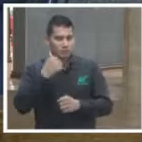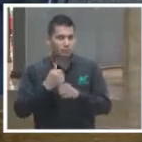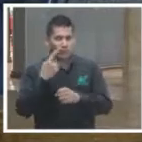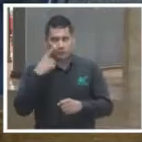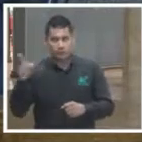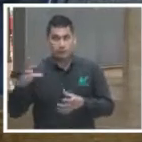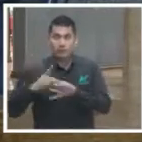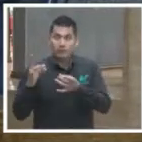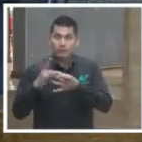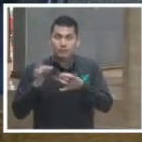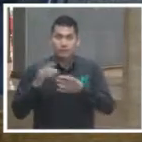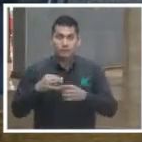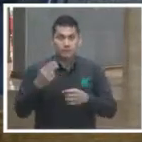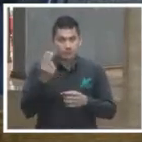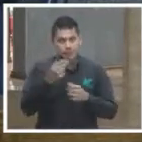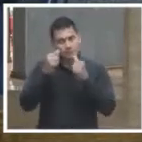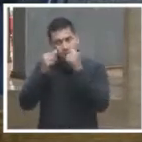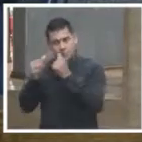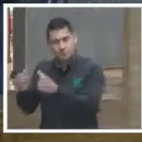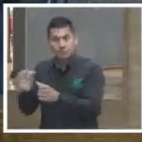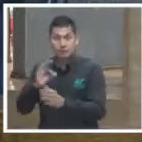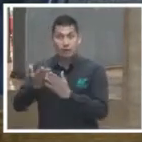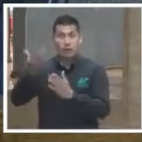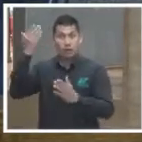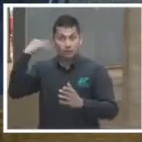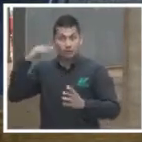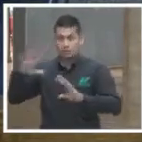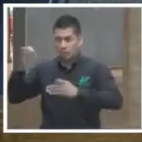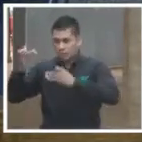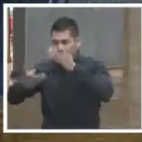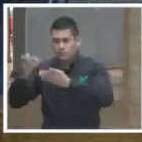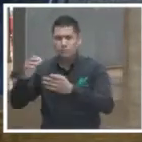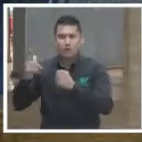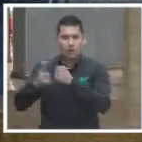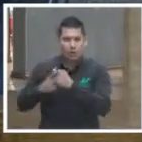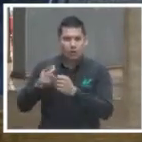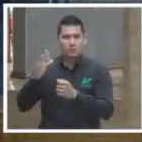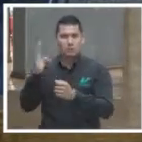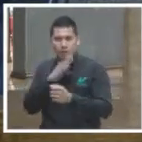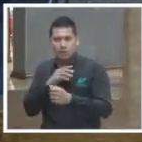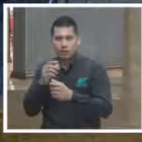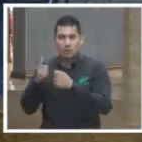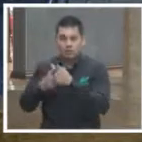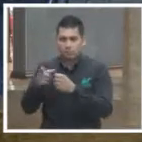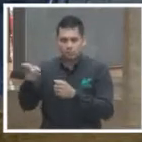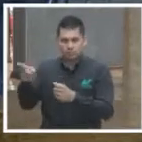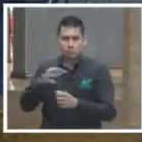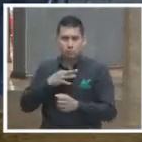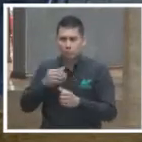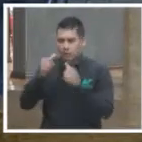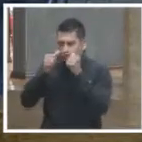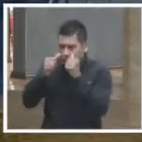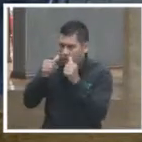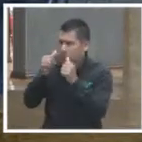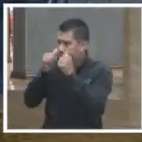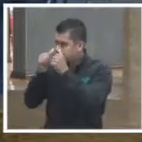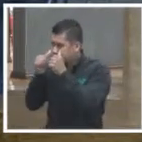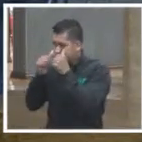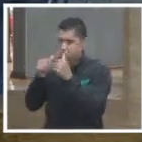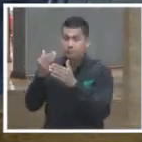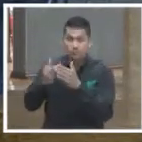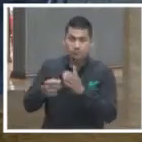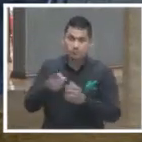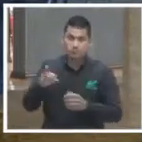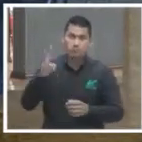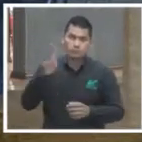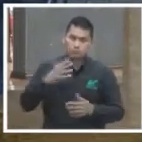que ya en su momento fueron juzgados. Creo que ahí está la gran, gran posibilidad. Soy un